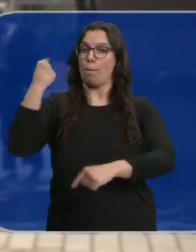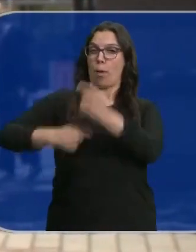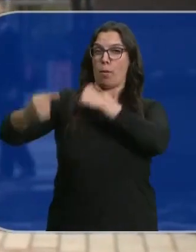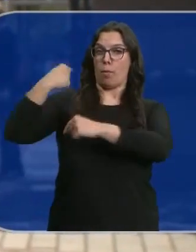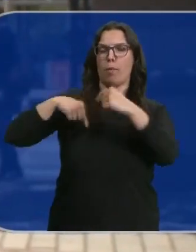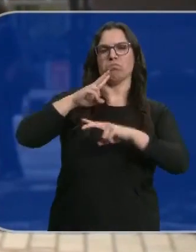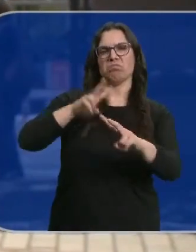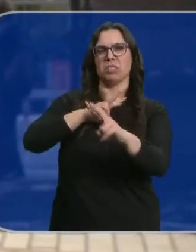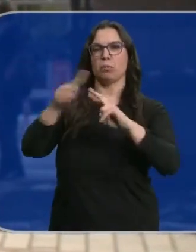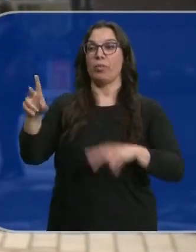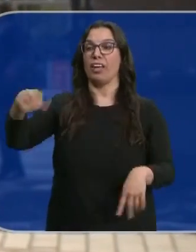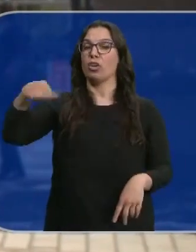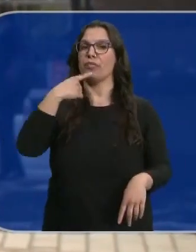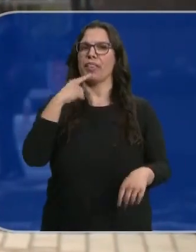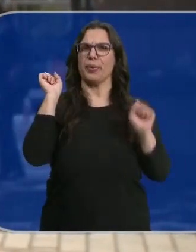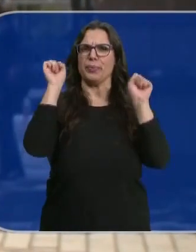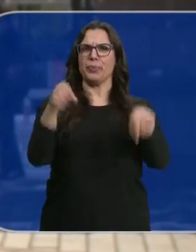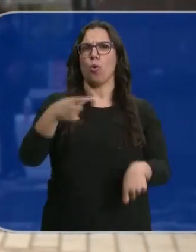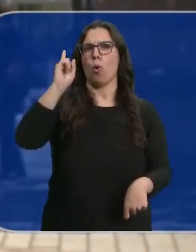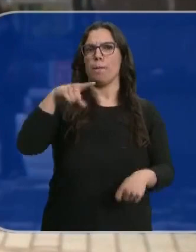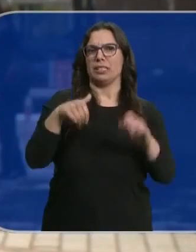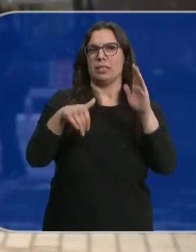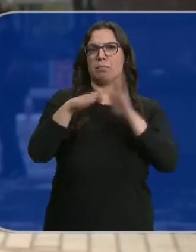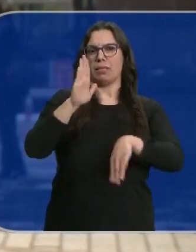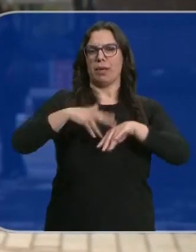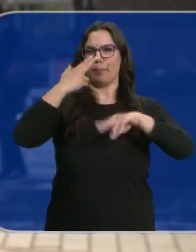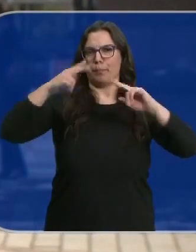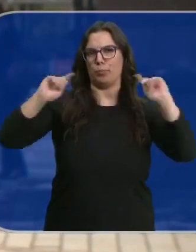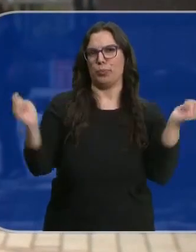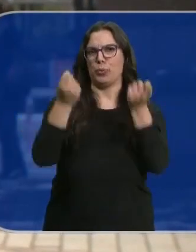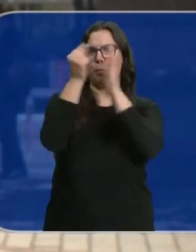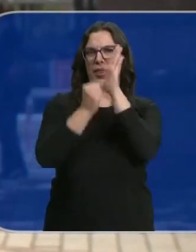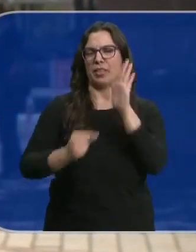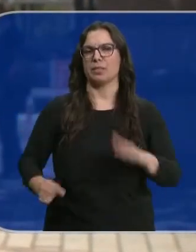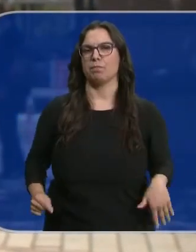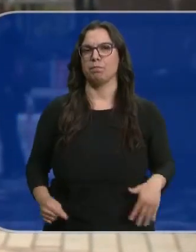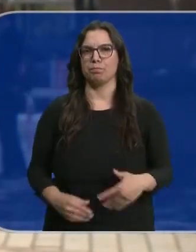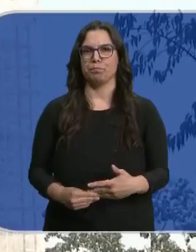Socialista por el retraso en más de un mes para publicar estas medidas.